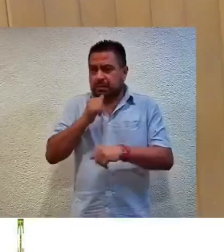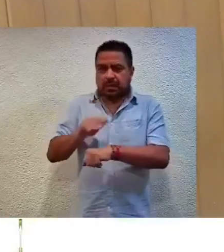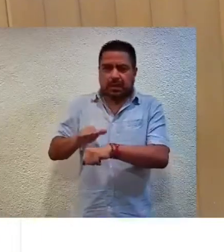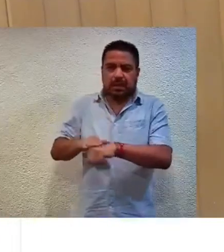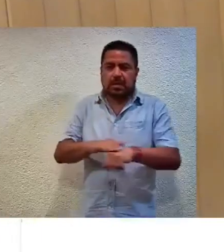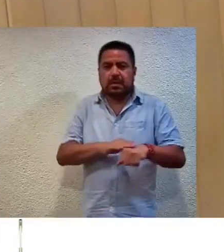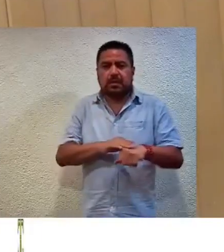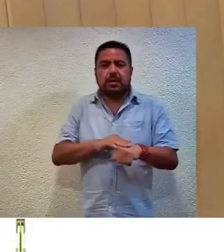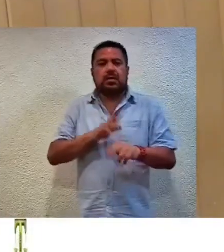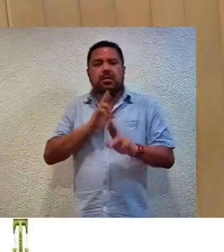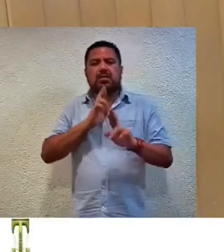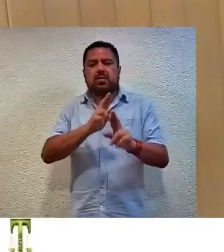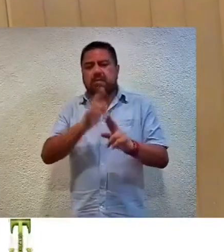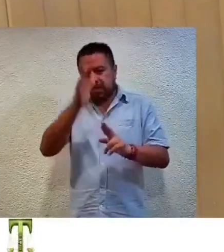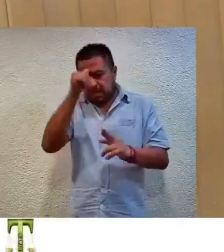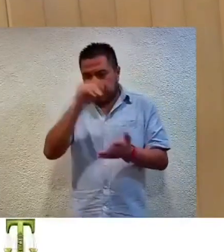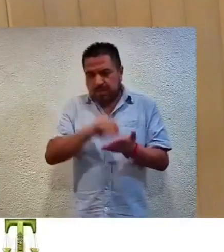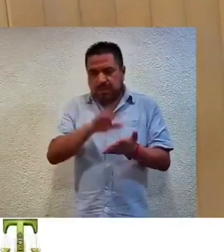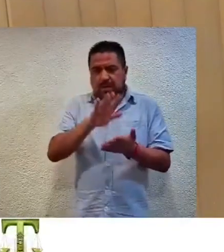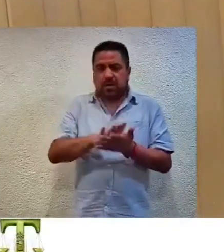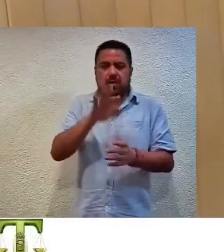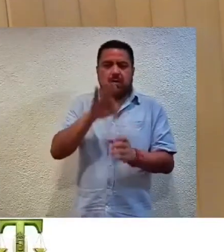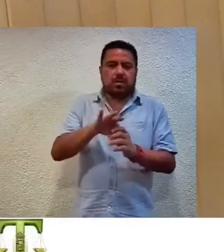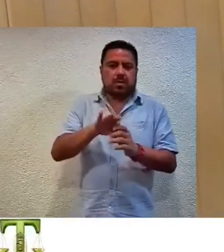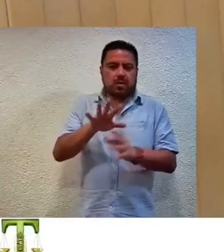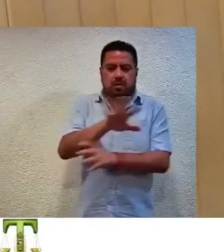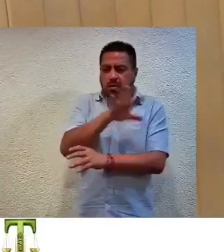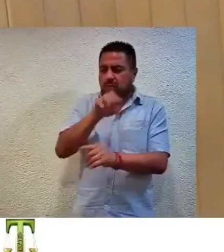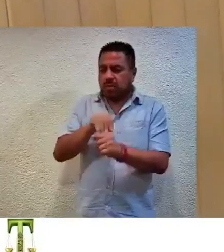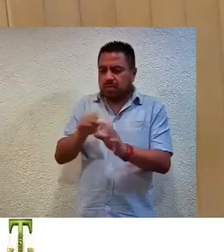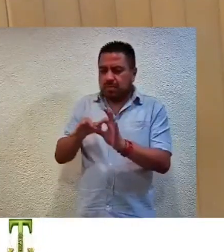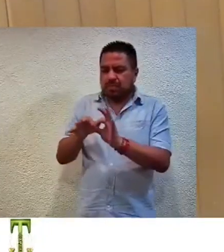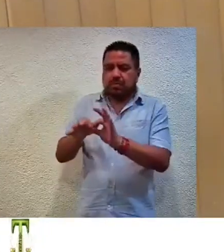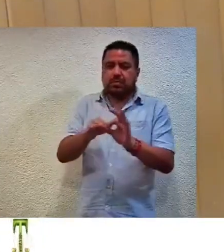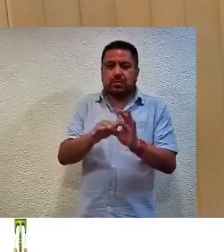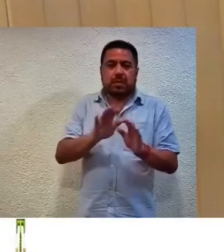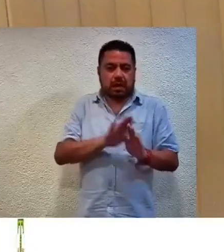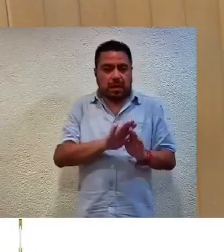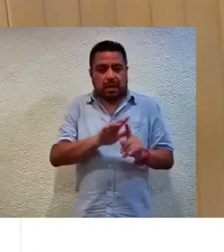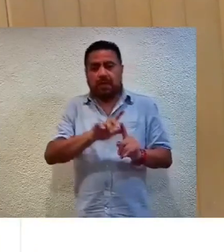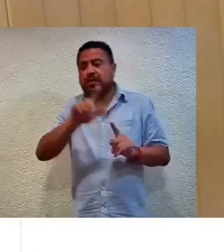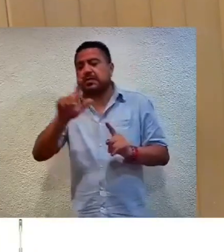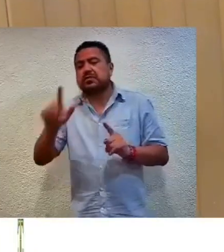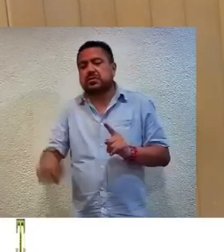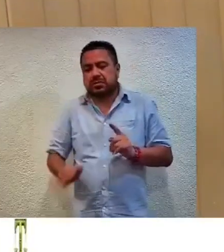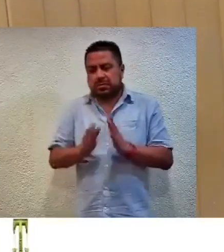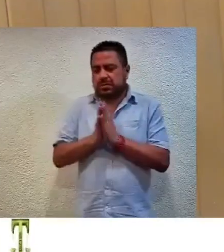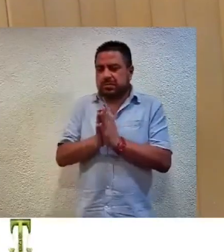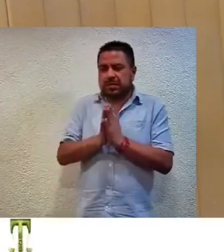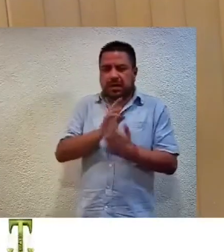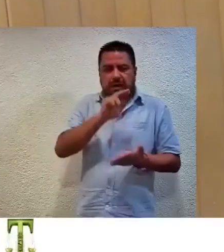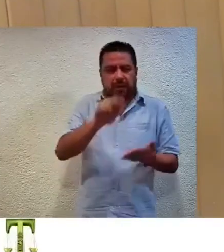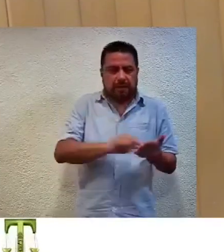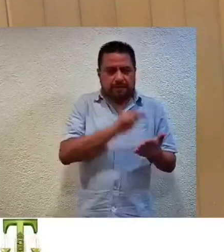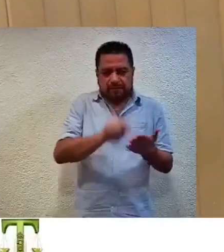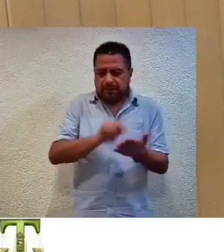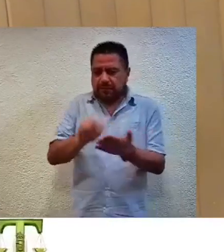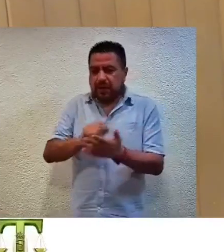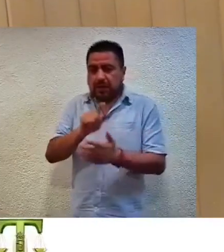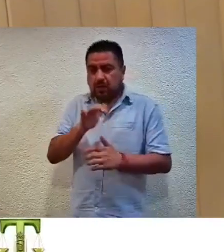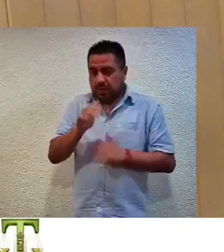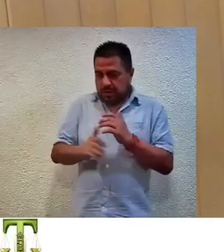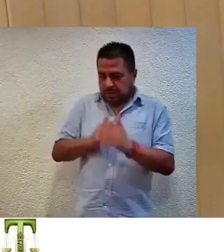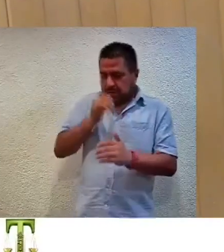el proyecto de resolución fue aprobado por unanimidad de votos. Consecuentemente, secretaria general, sírvase recabar las firmas a la